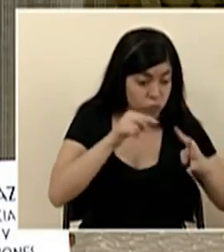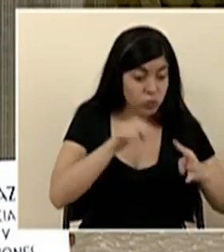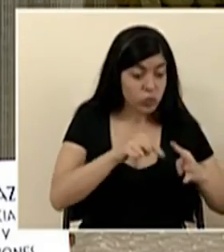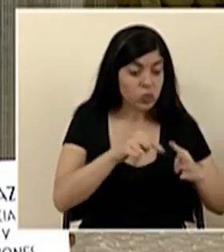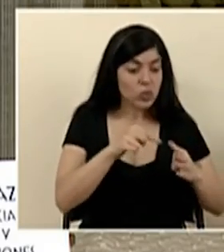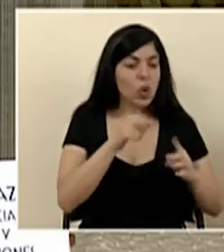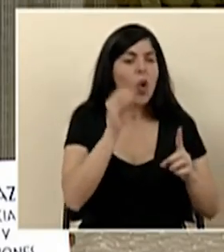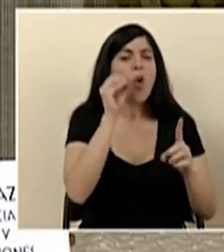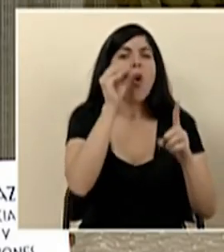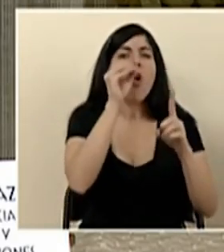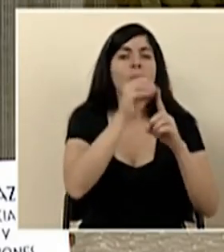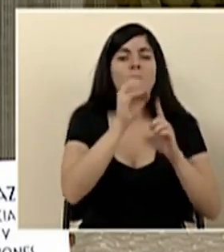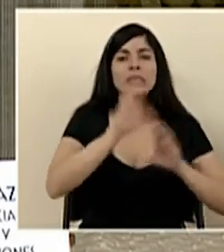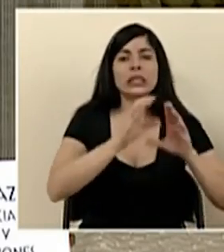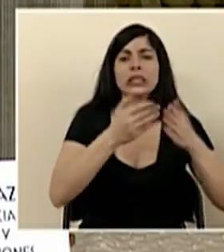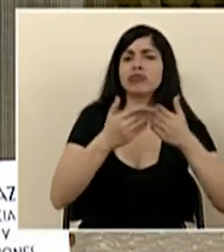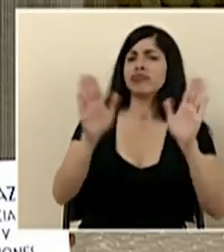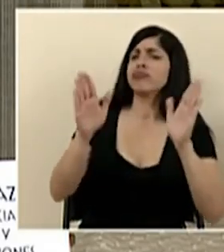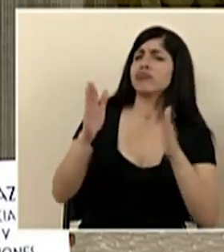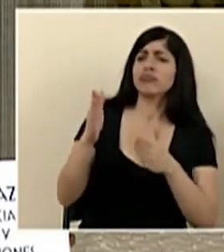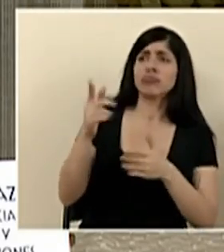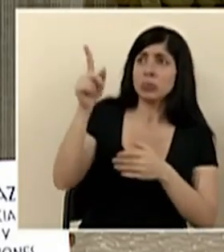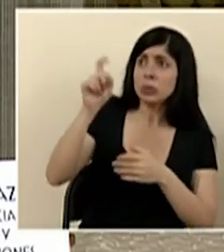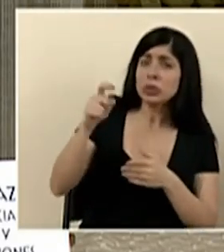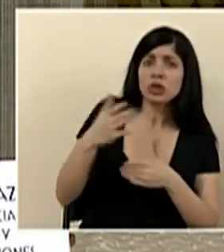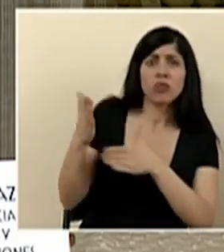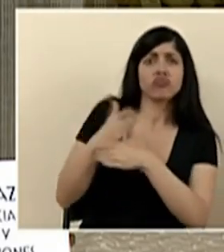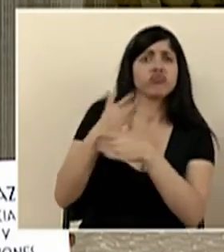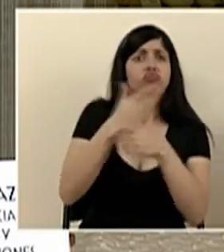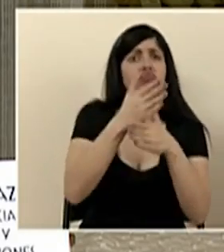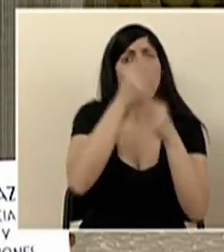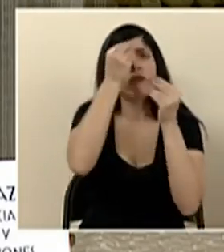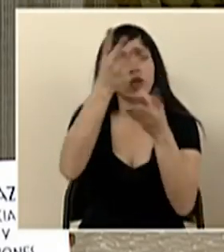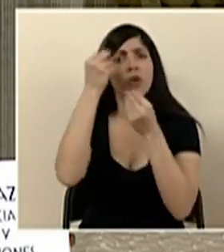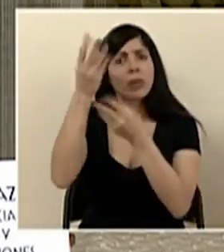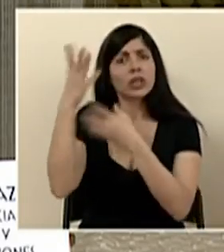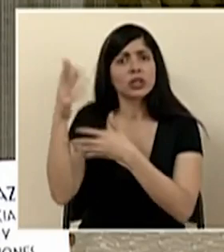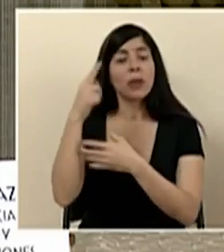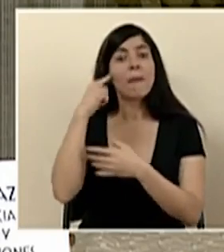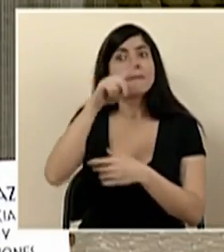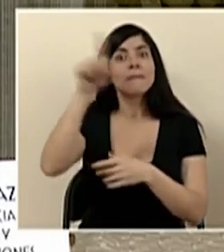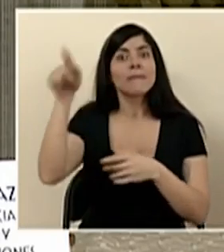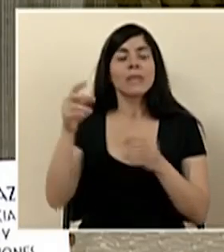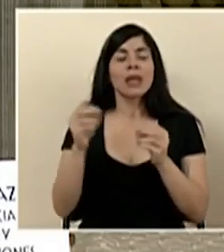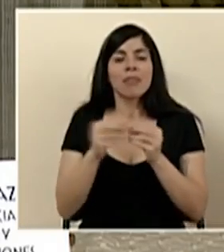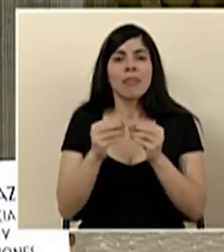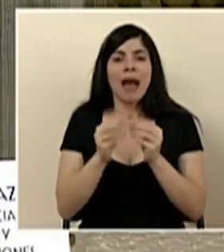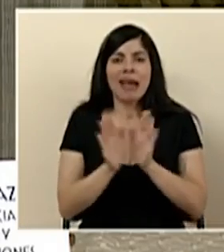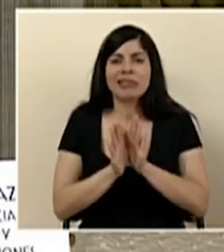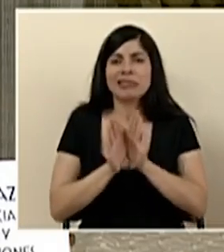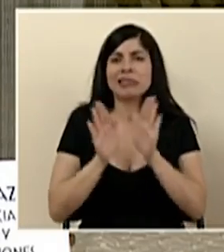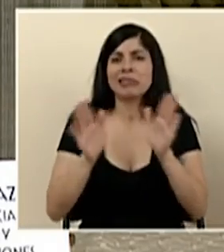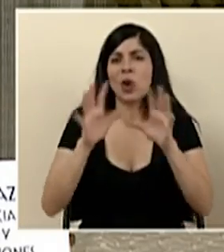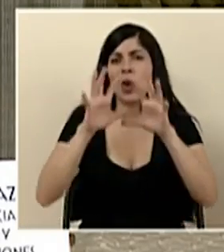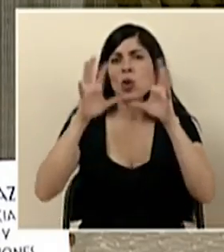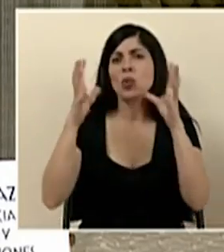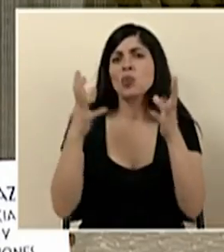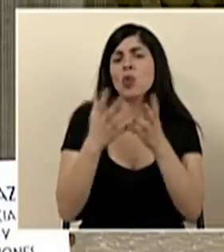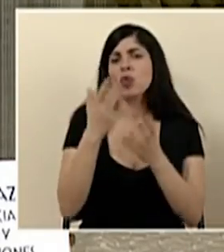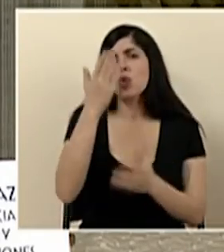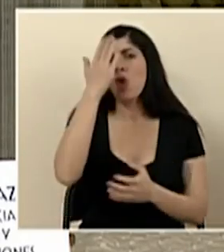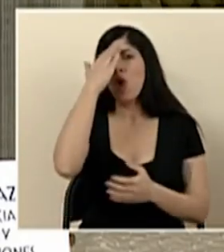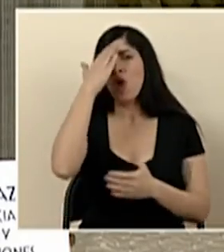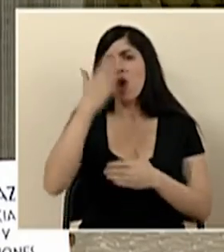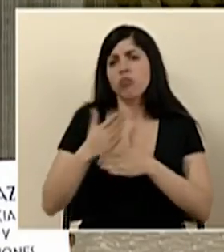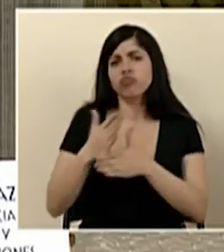concepto de ciencia abierta donde se puedan compartir esa información para generar un cognoplasma mundial donde todo